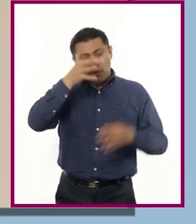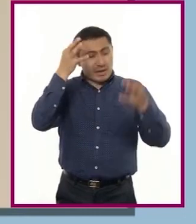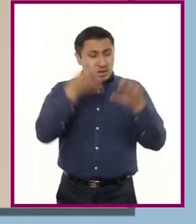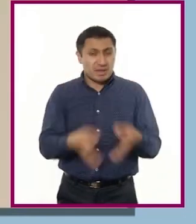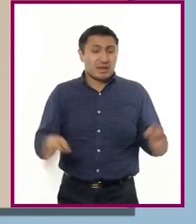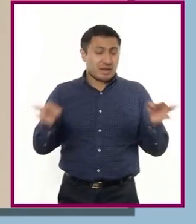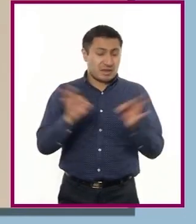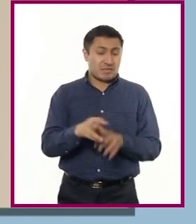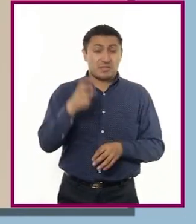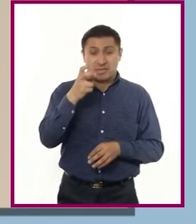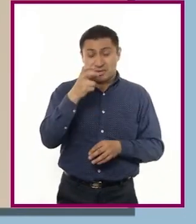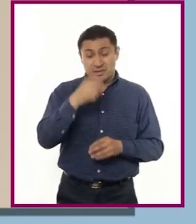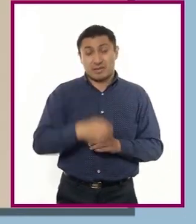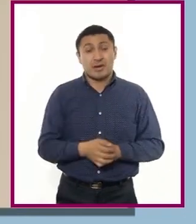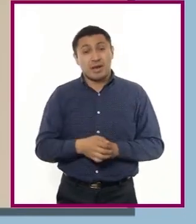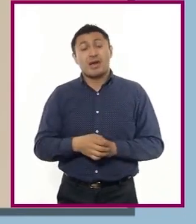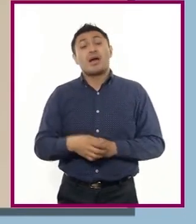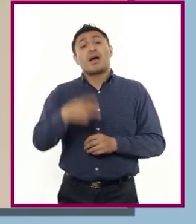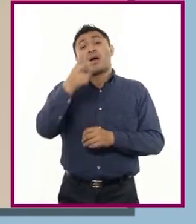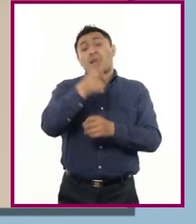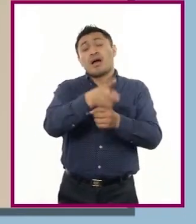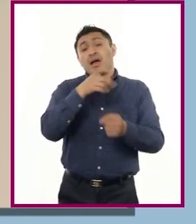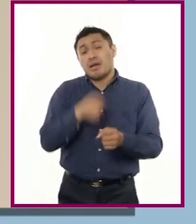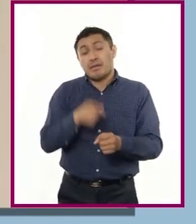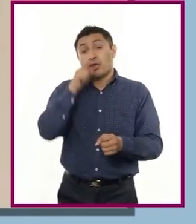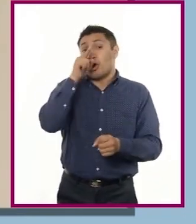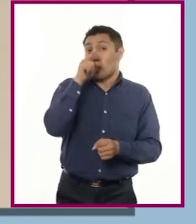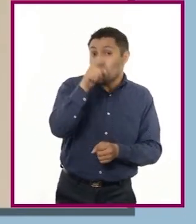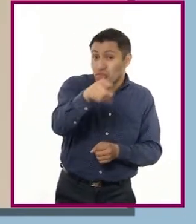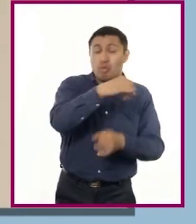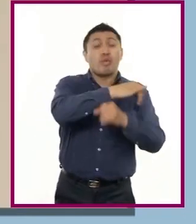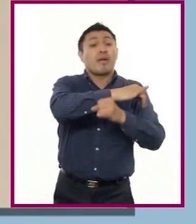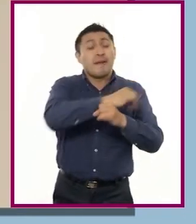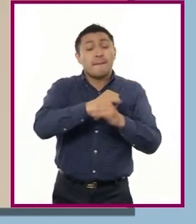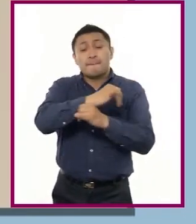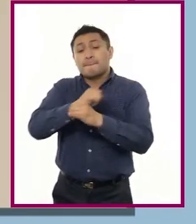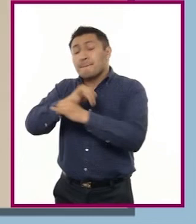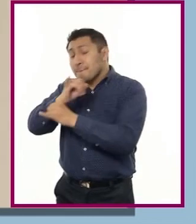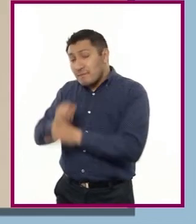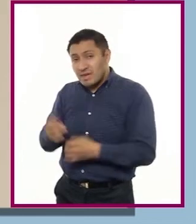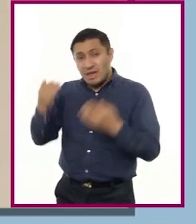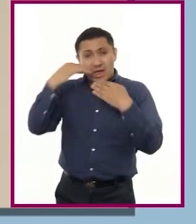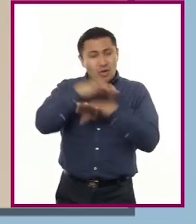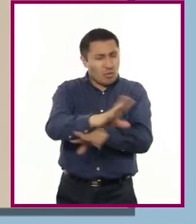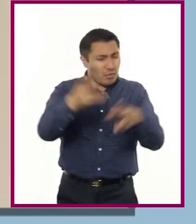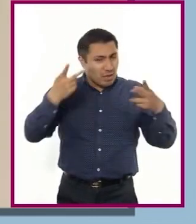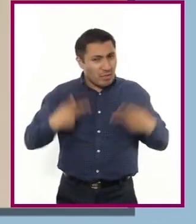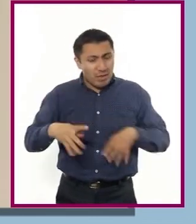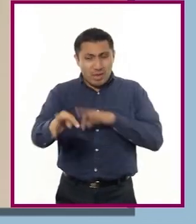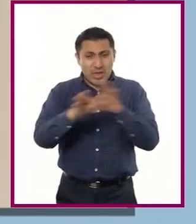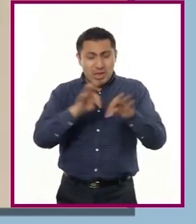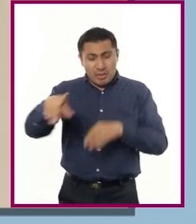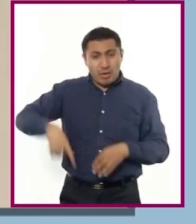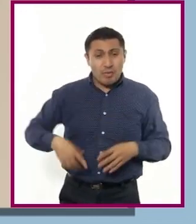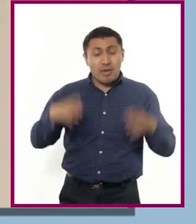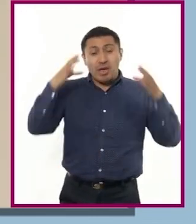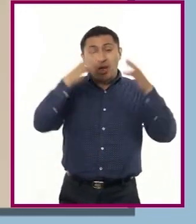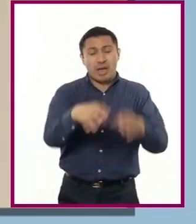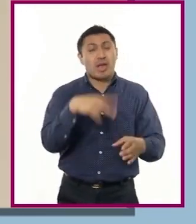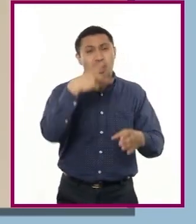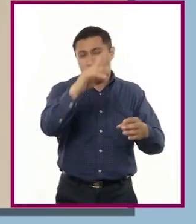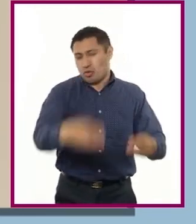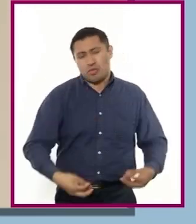significativo y relevante, te invito a que investigues acerca de una o un servidor público de tu localidad,